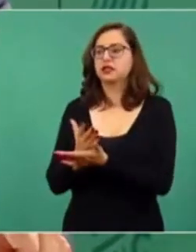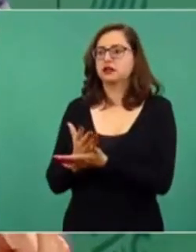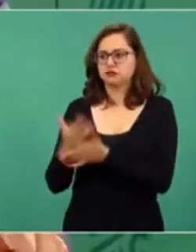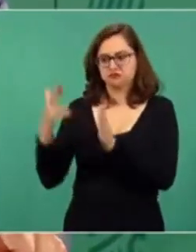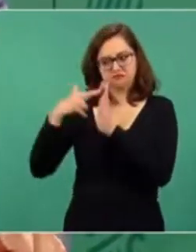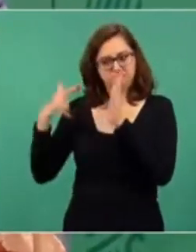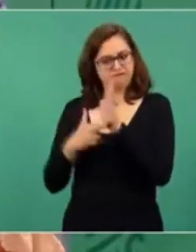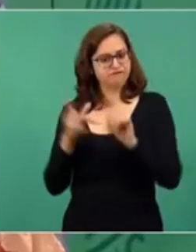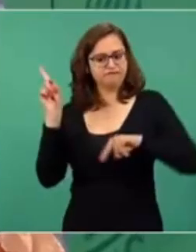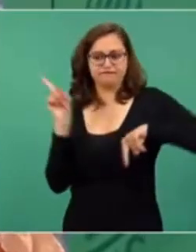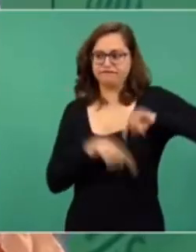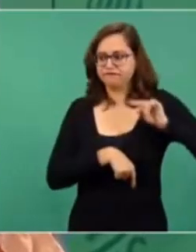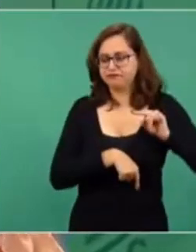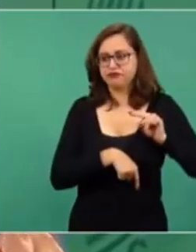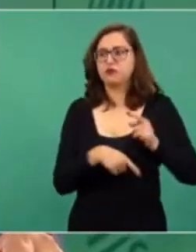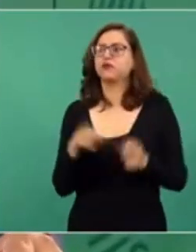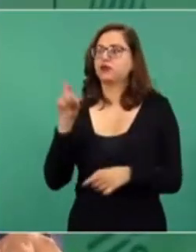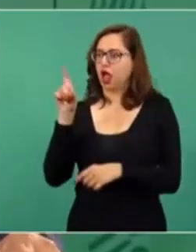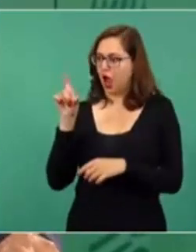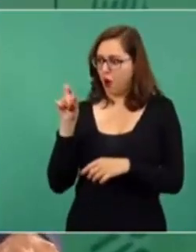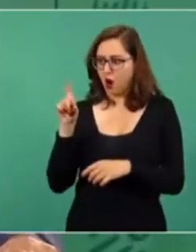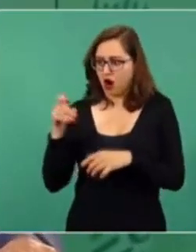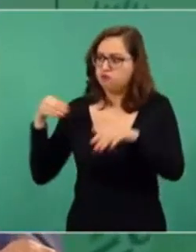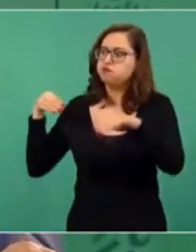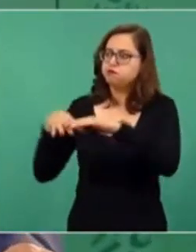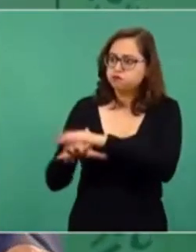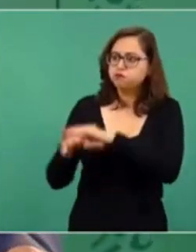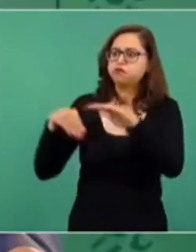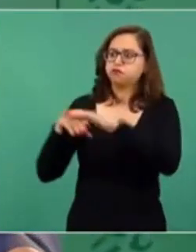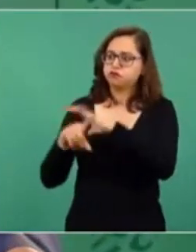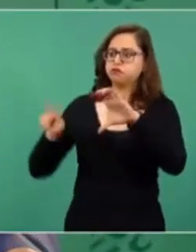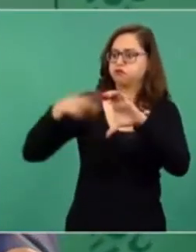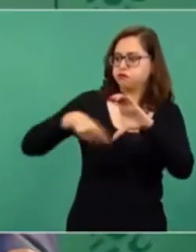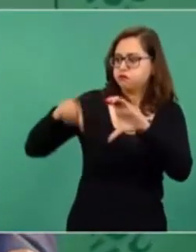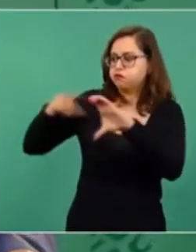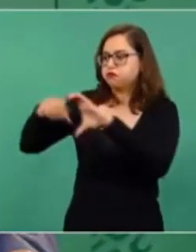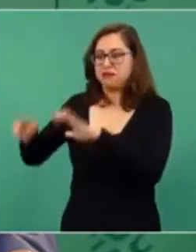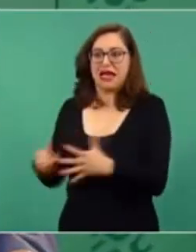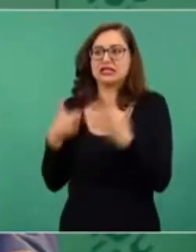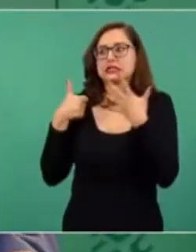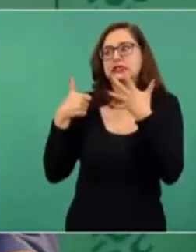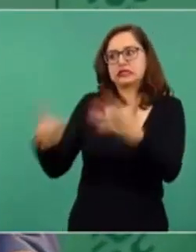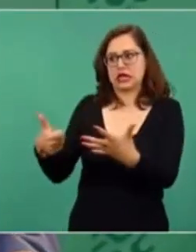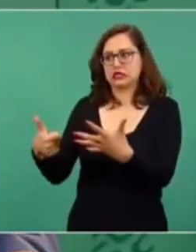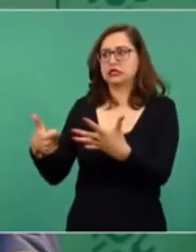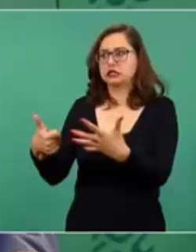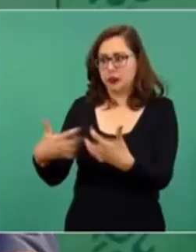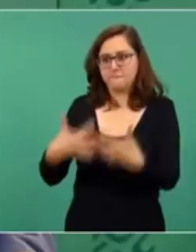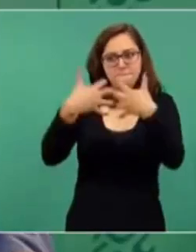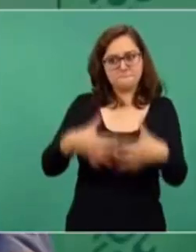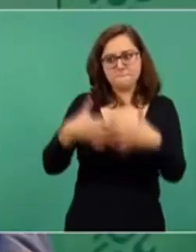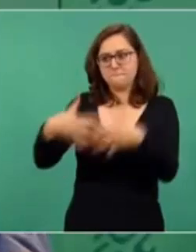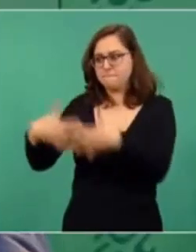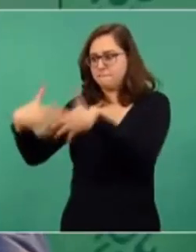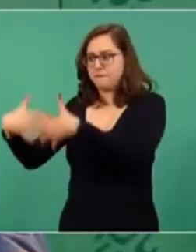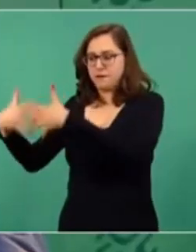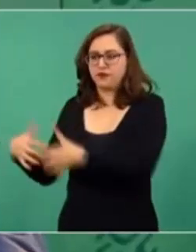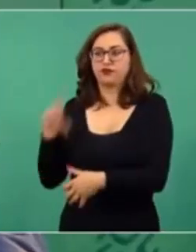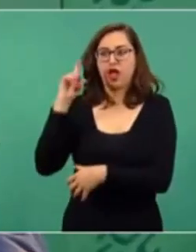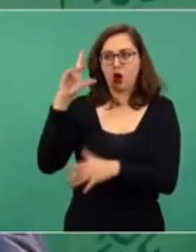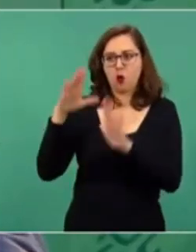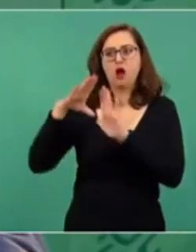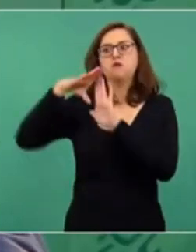que no se mantuviesen, llenan las presas o los vasos de las presas